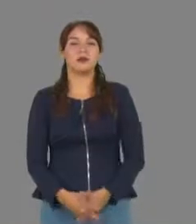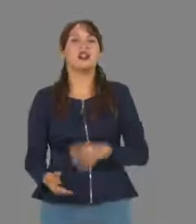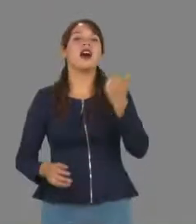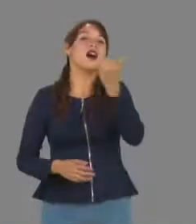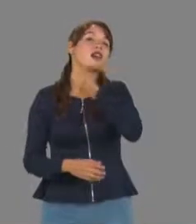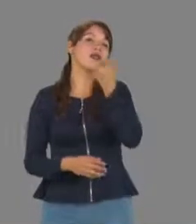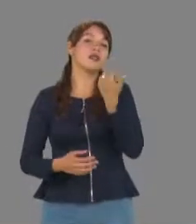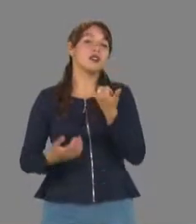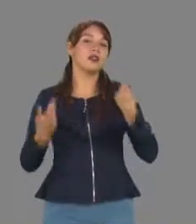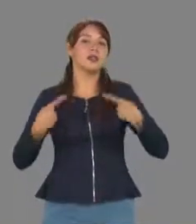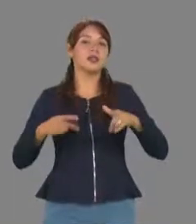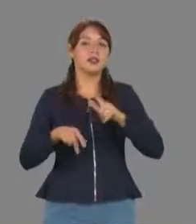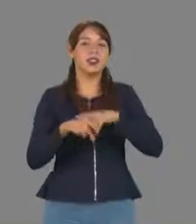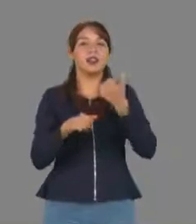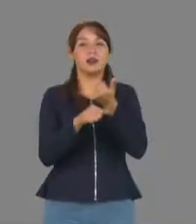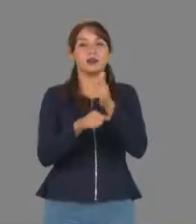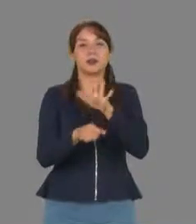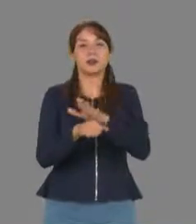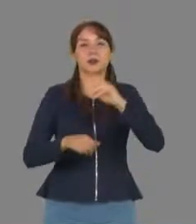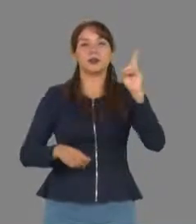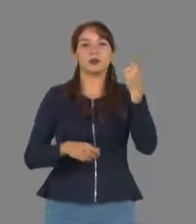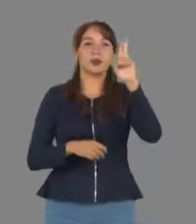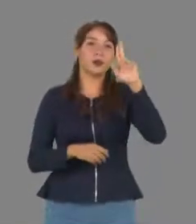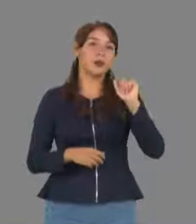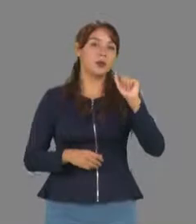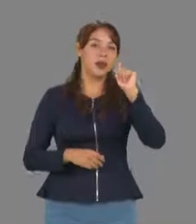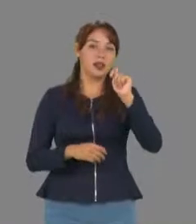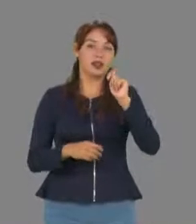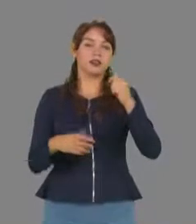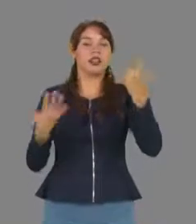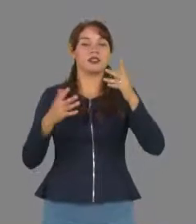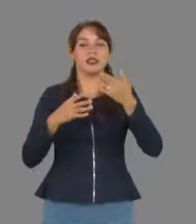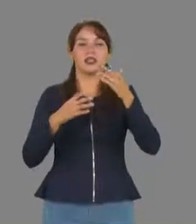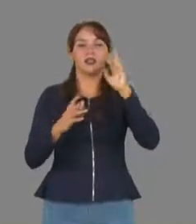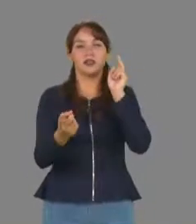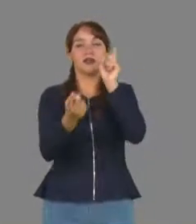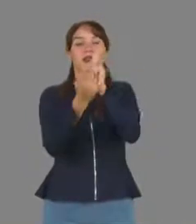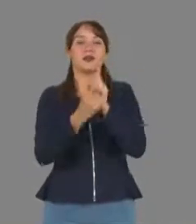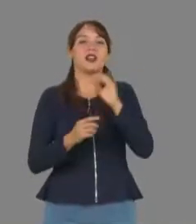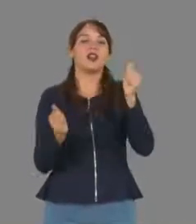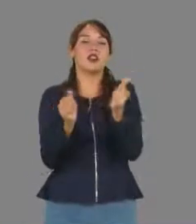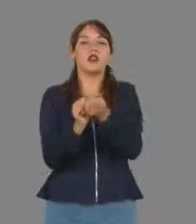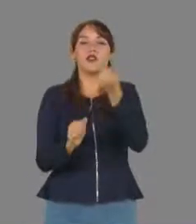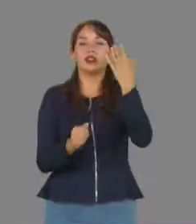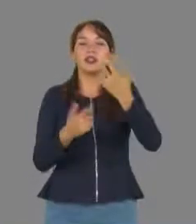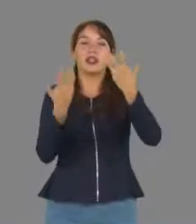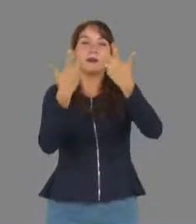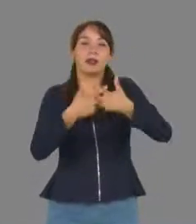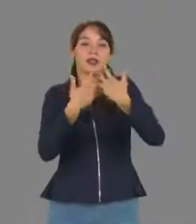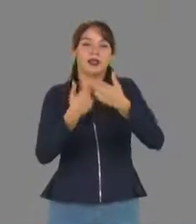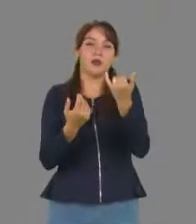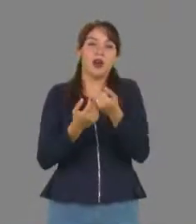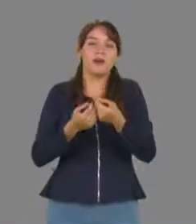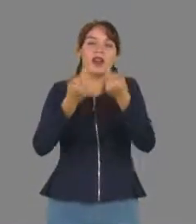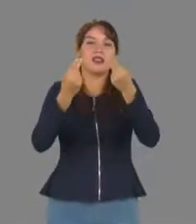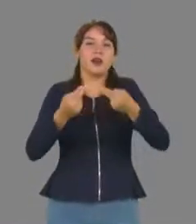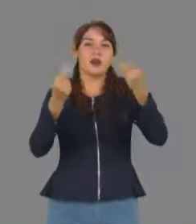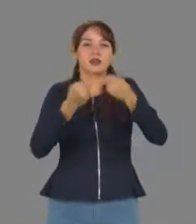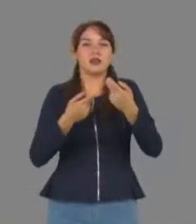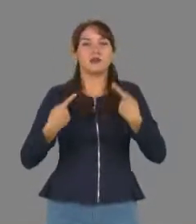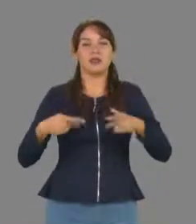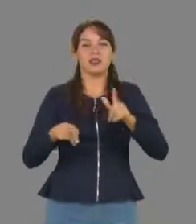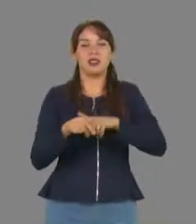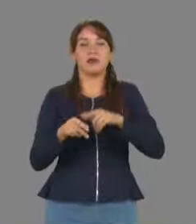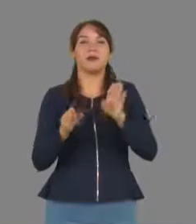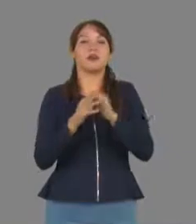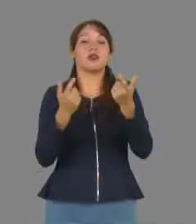Alumnos y personal administrativo de la Universidad Autónoma de Tamaulipas, presenciaron las conferencias Emprendedurismo y Finanzas Personales que el